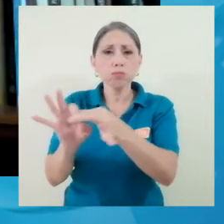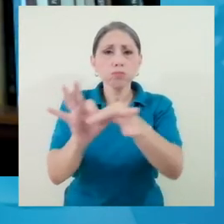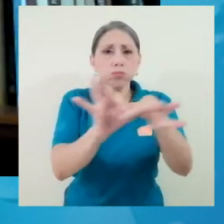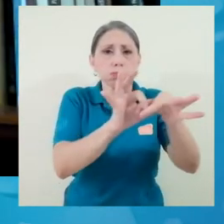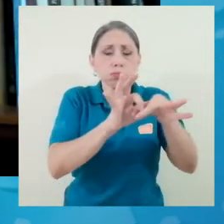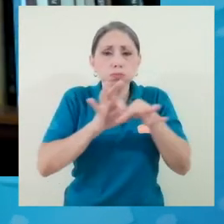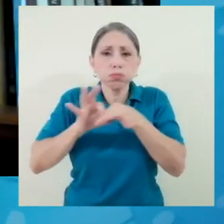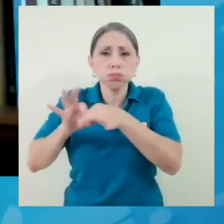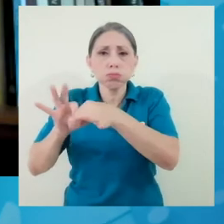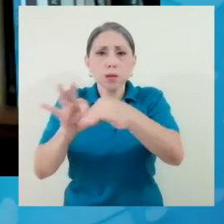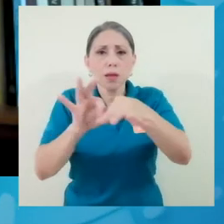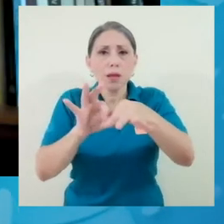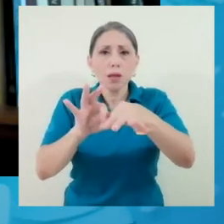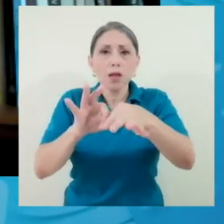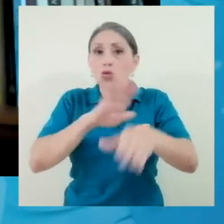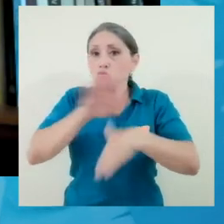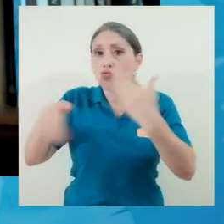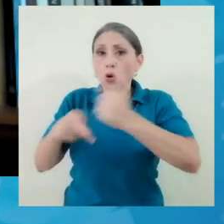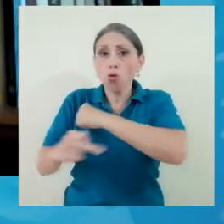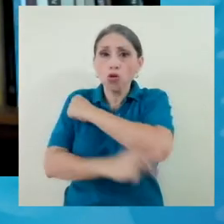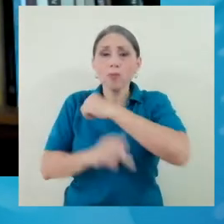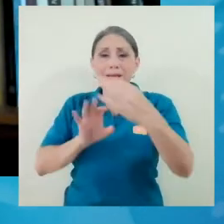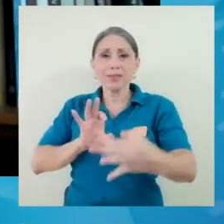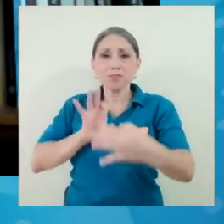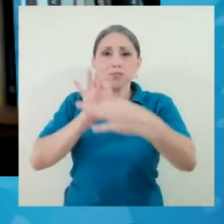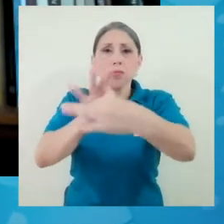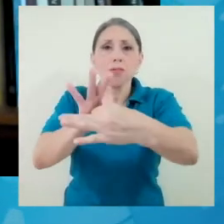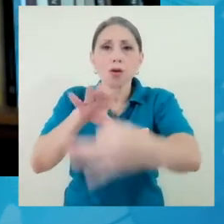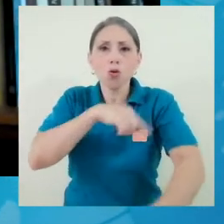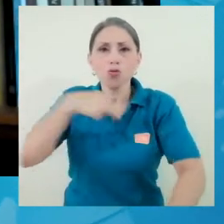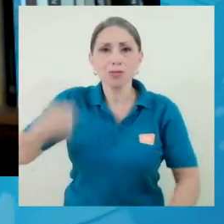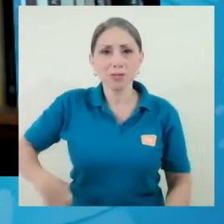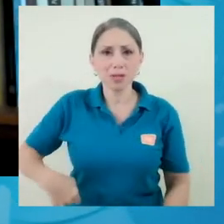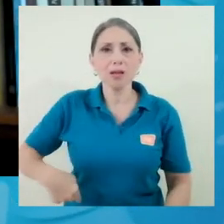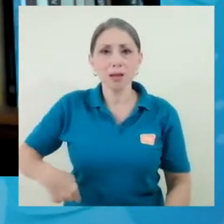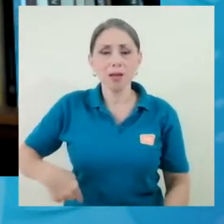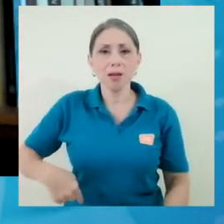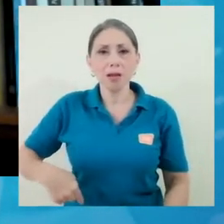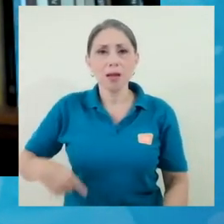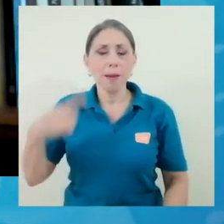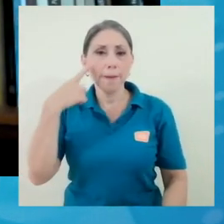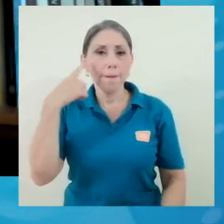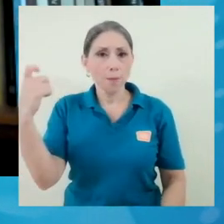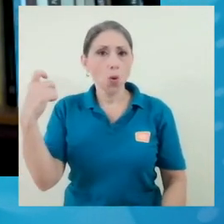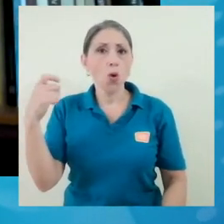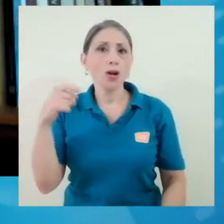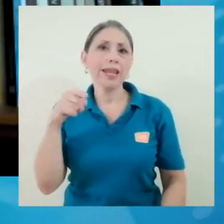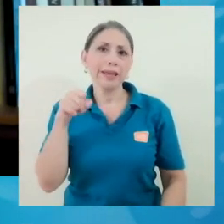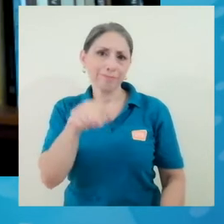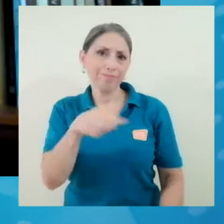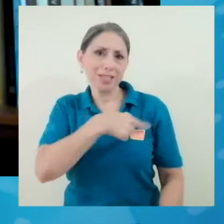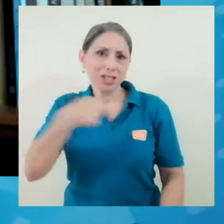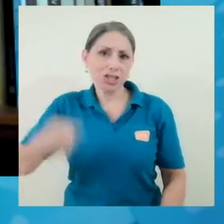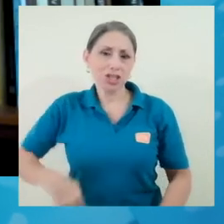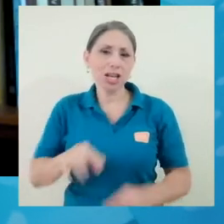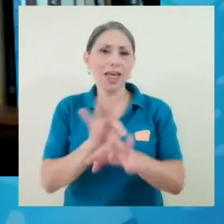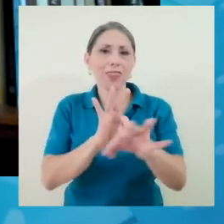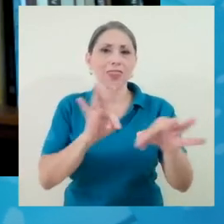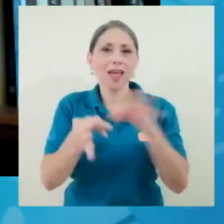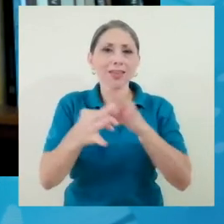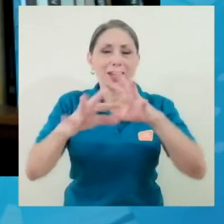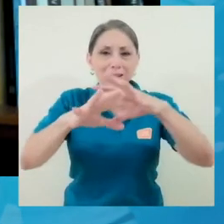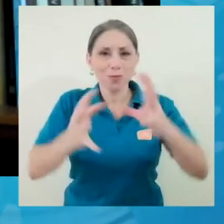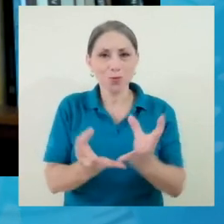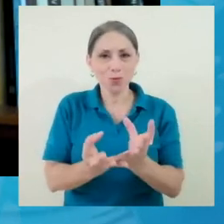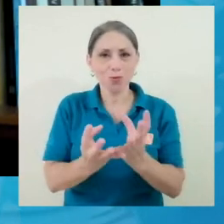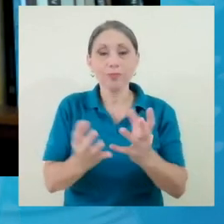con China. Porque efectivamente se ha vuelto el taller del mundo, la fábrica del mundo.